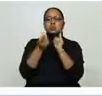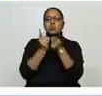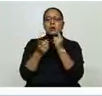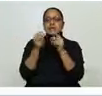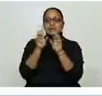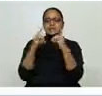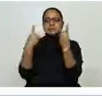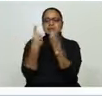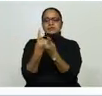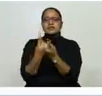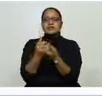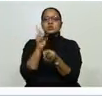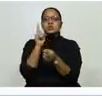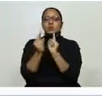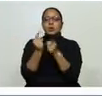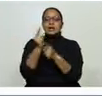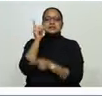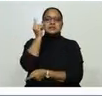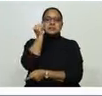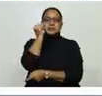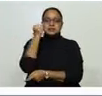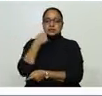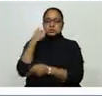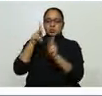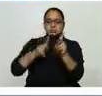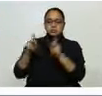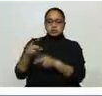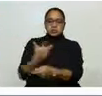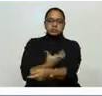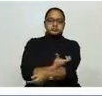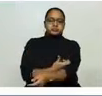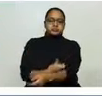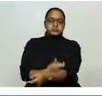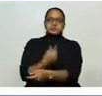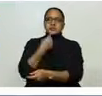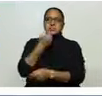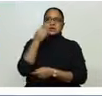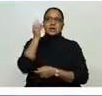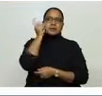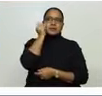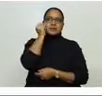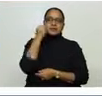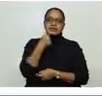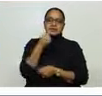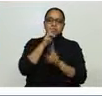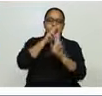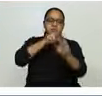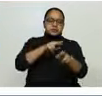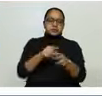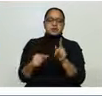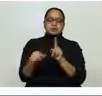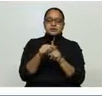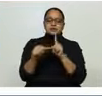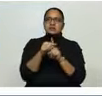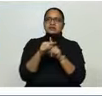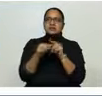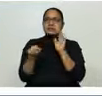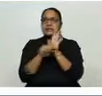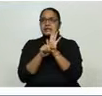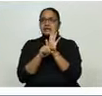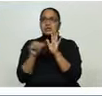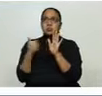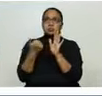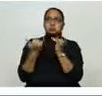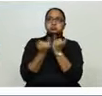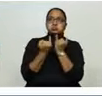inmediatamente hacerle la muestra. Aquí vemos el porcentaje de resultados positivos y negativos según la